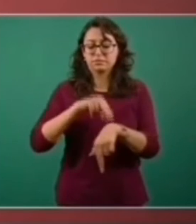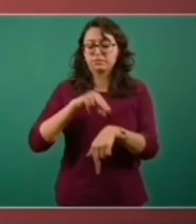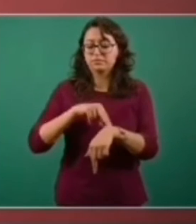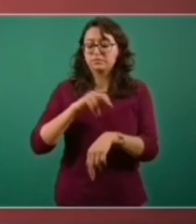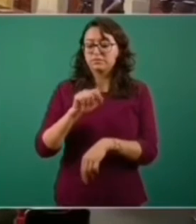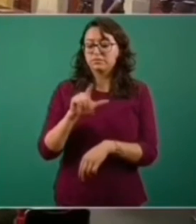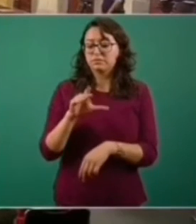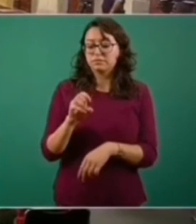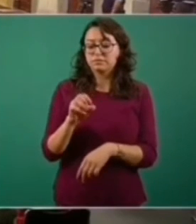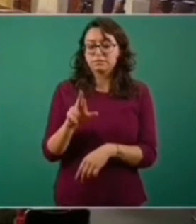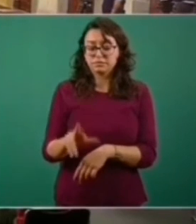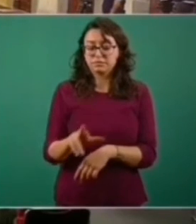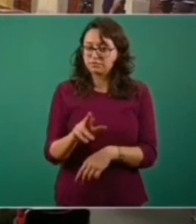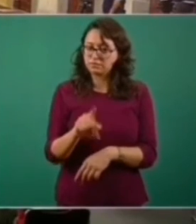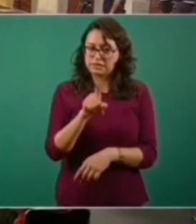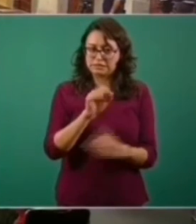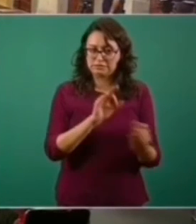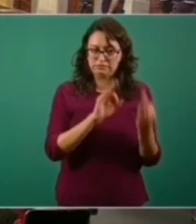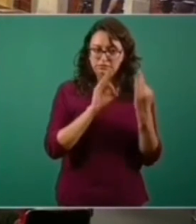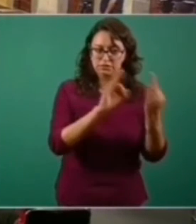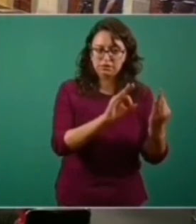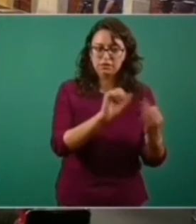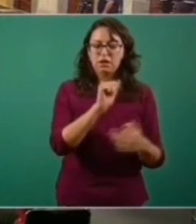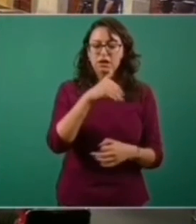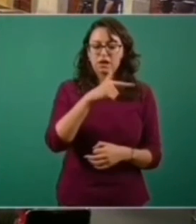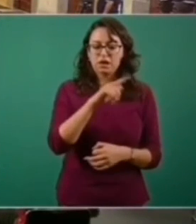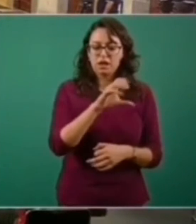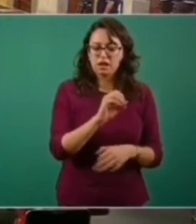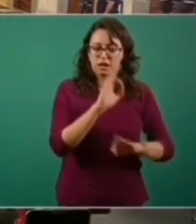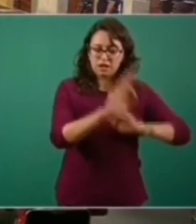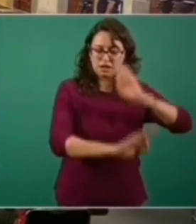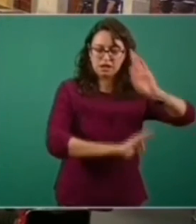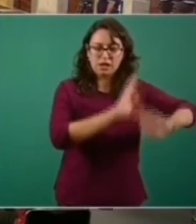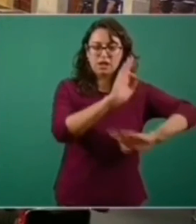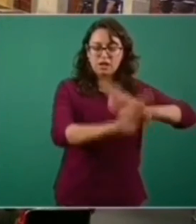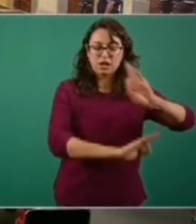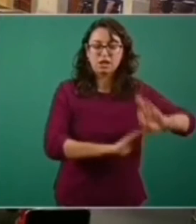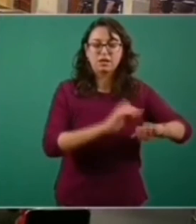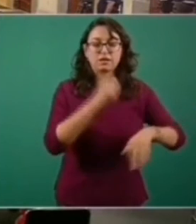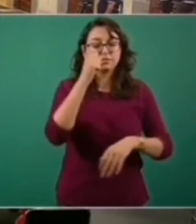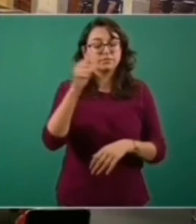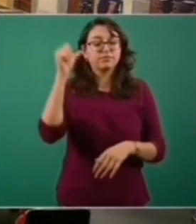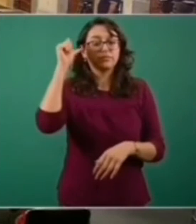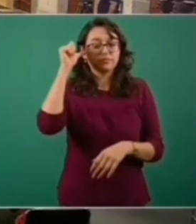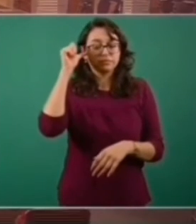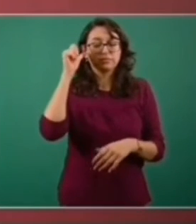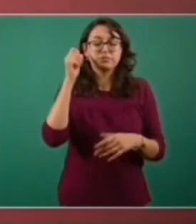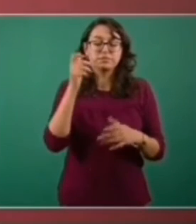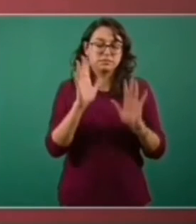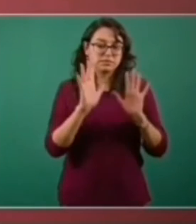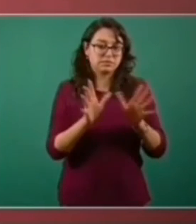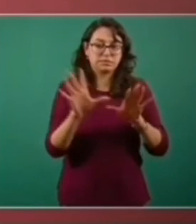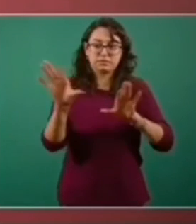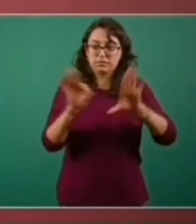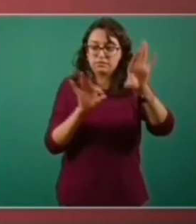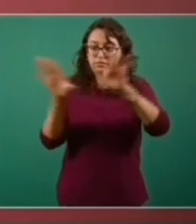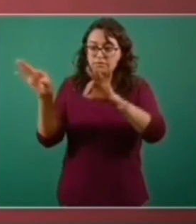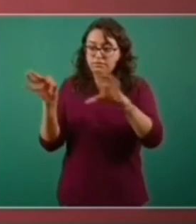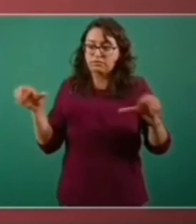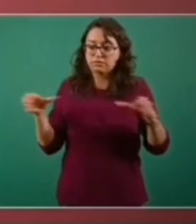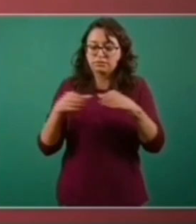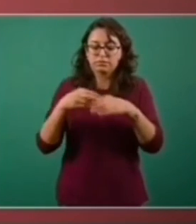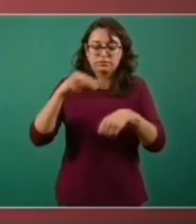está a cargo del cuidado médico del señor presidente, como decíamos ayer, él ha integrado un equipo médico que está